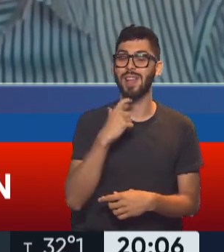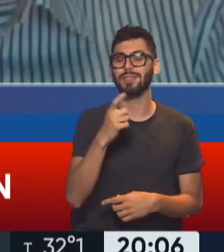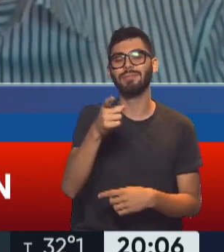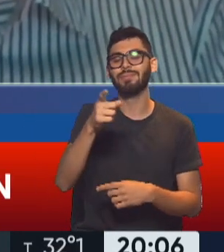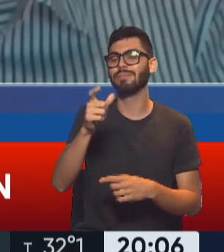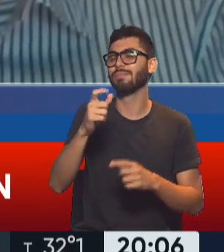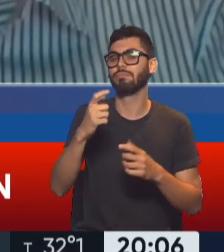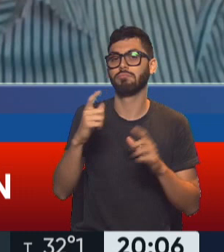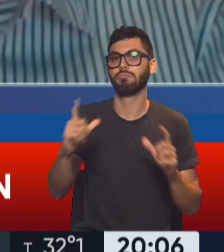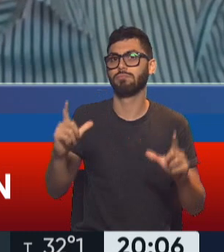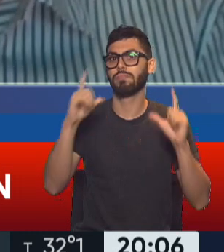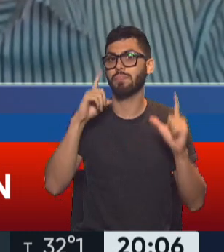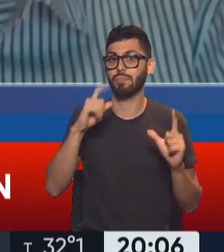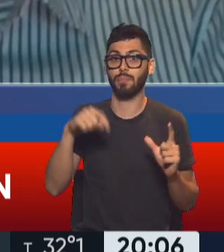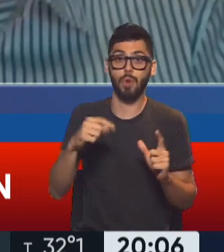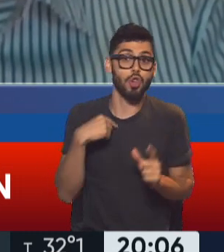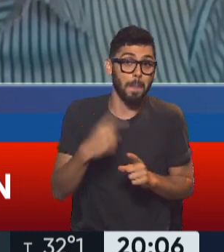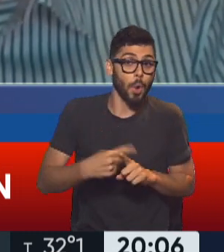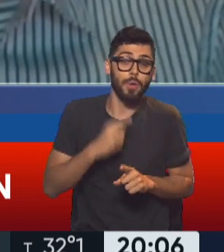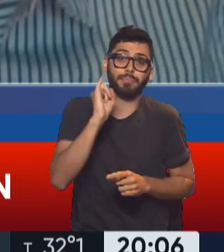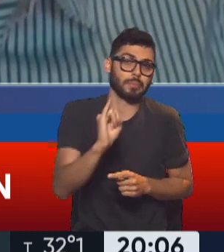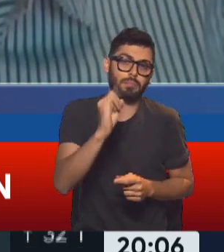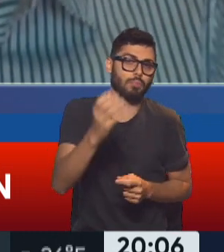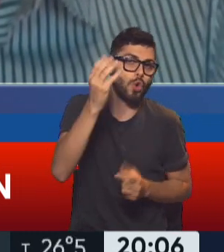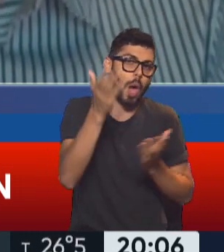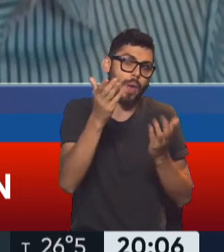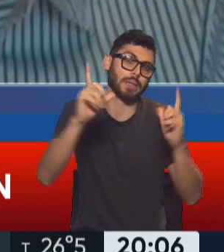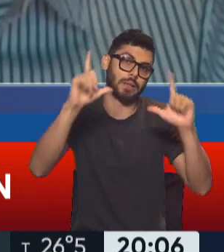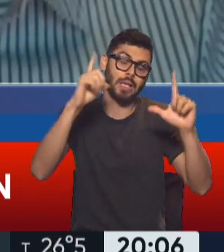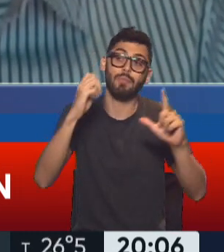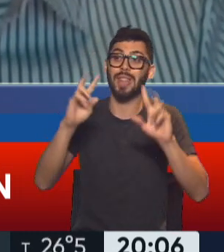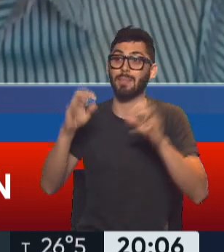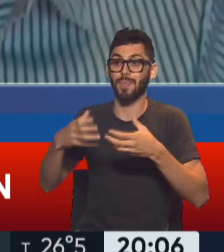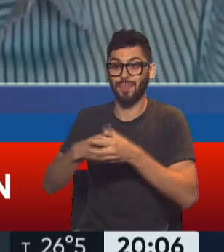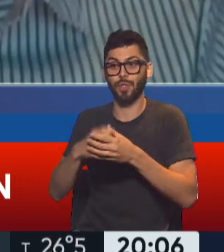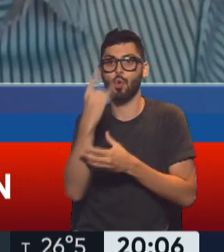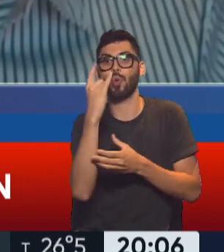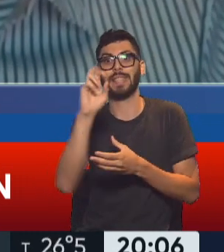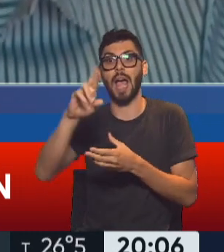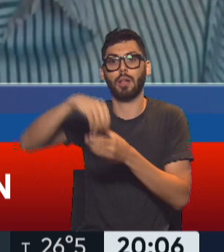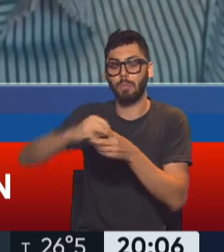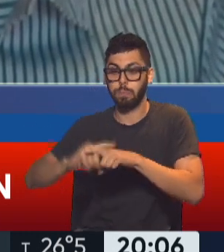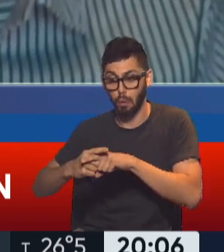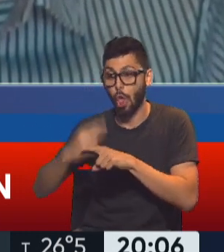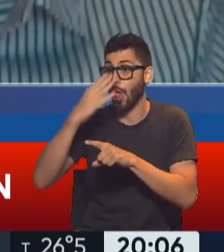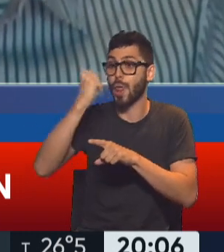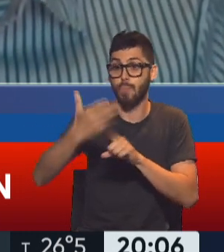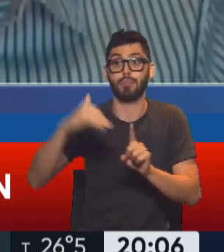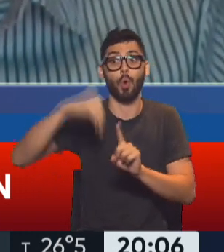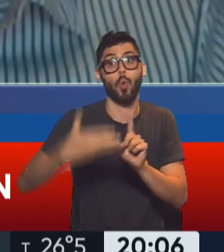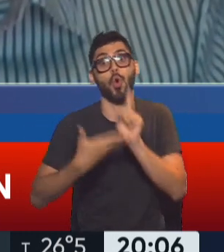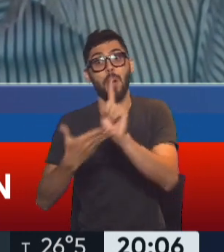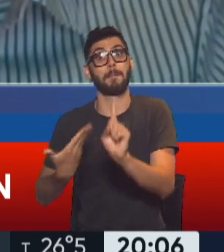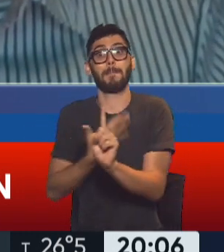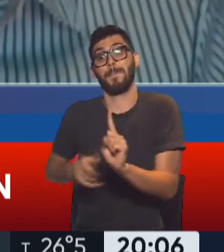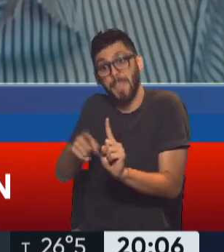central en nuestra columna de estos días por todo lo que fue la interna en el radicalismo y su posterior elección como